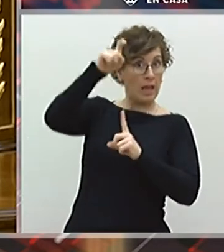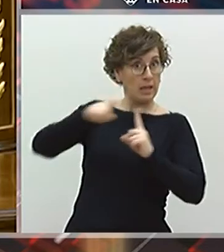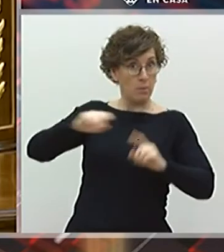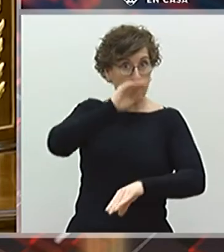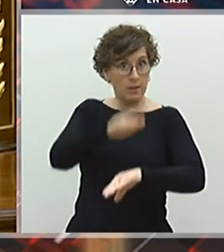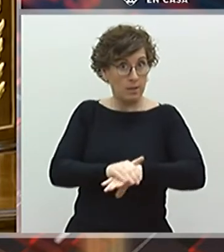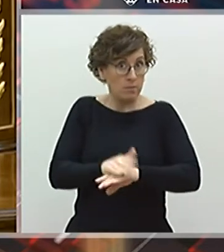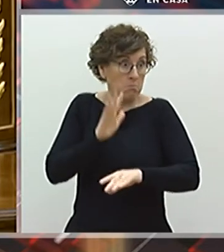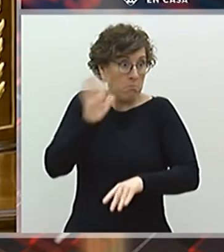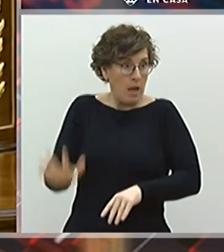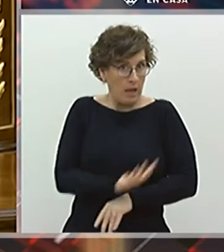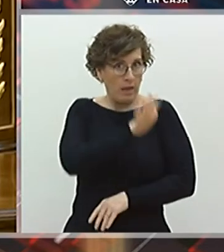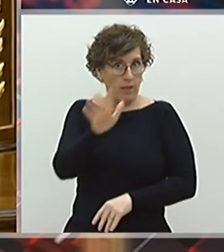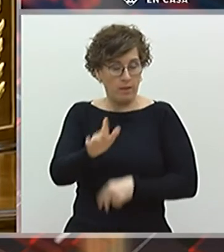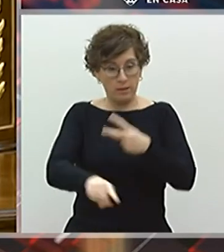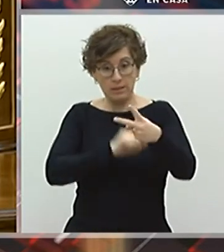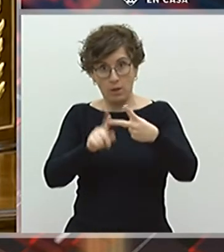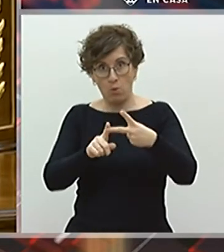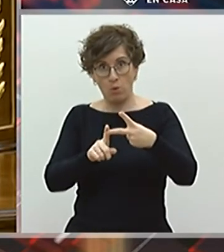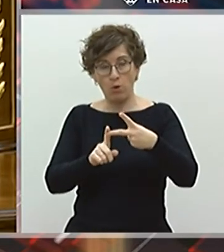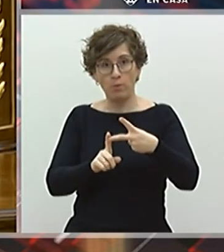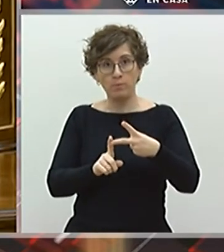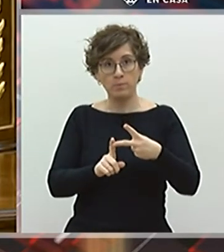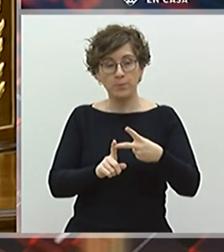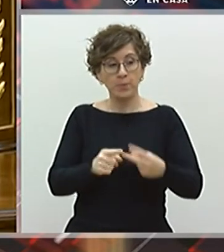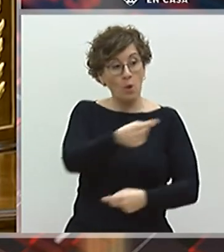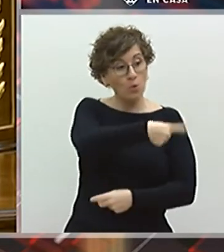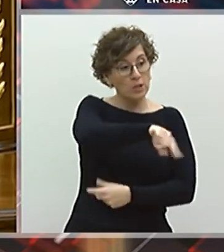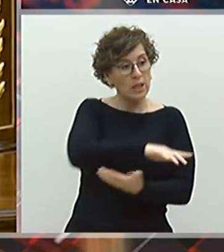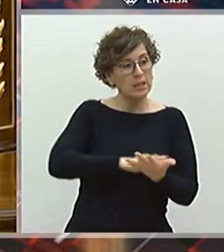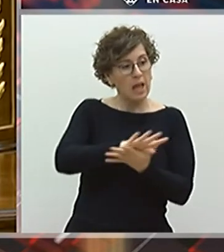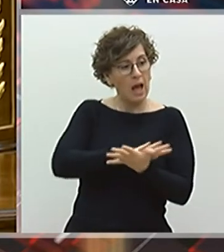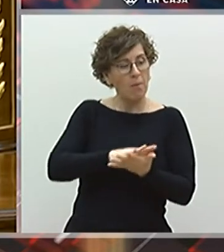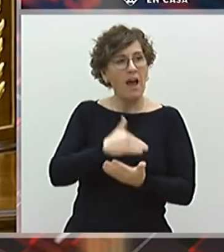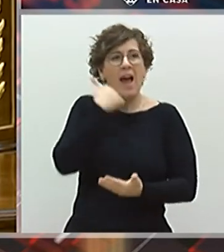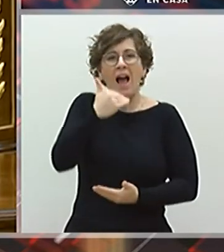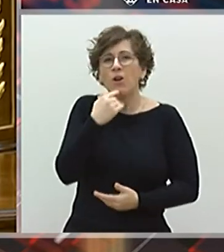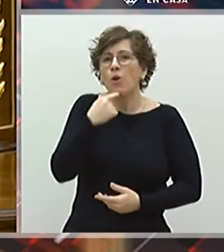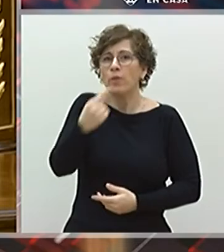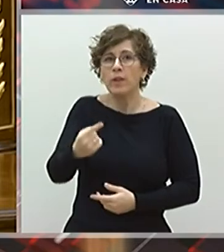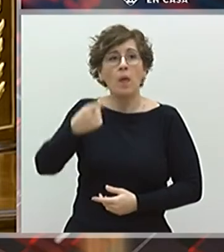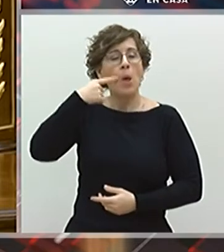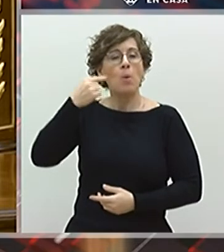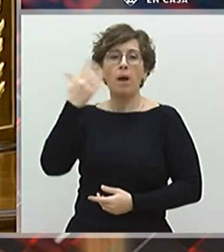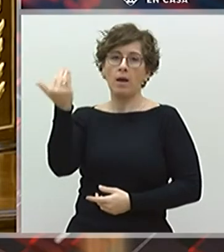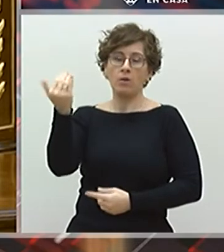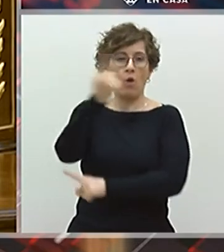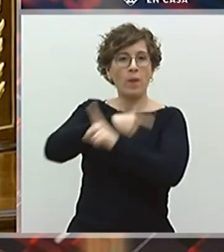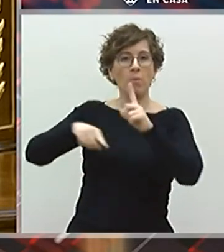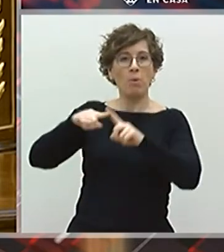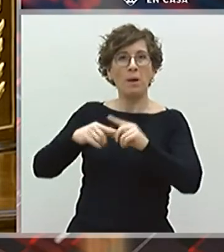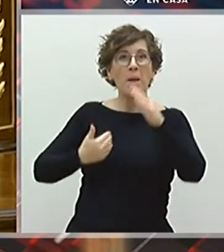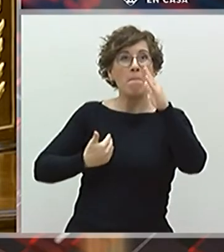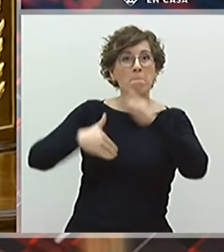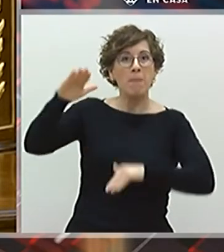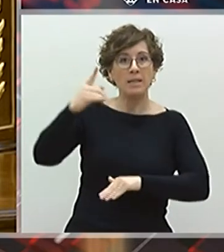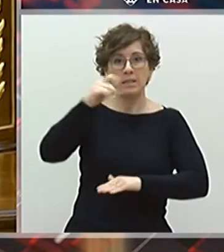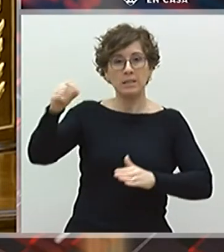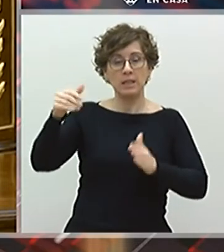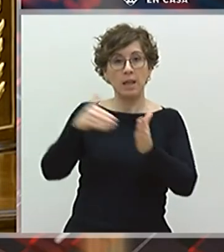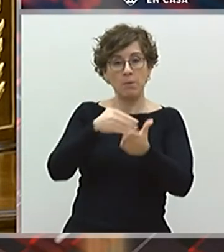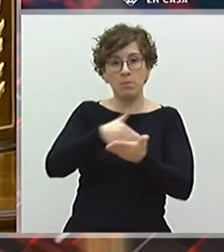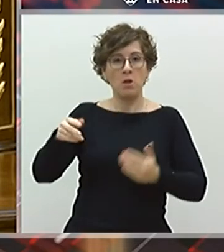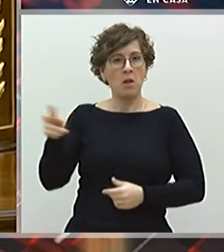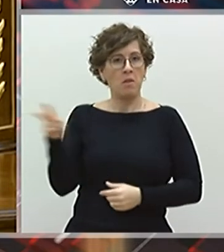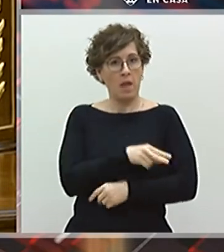En segundo lugar, ustedes ni hablan de que la banca devuelva los más de 60.000 millones de euros del rescate. Pero eso